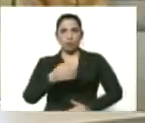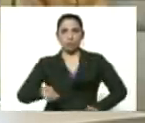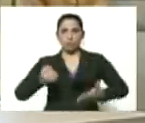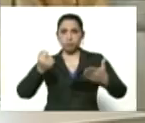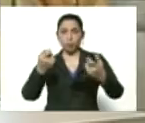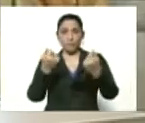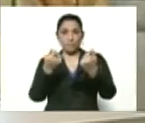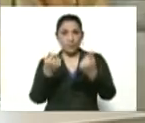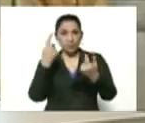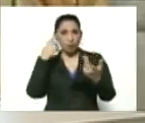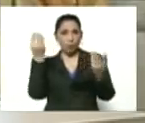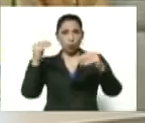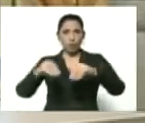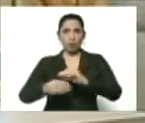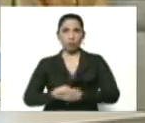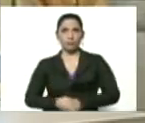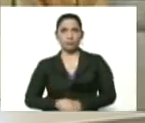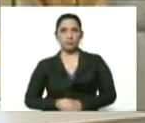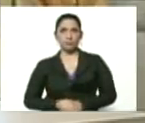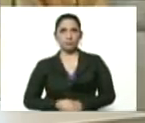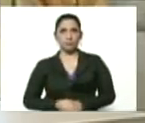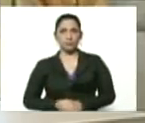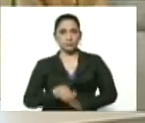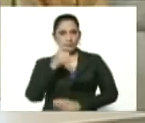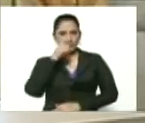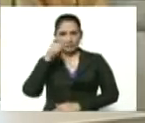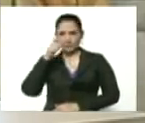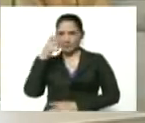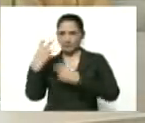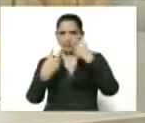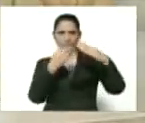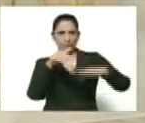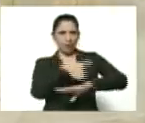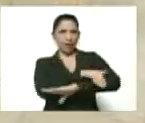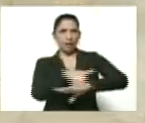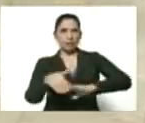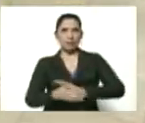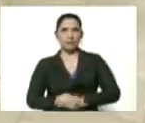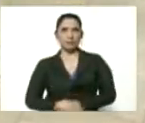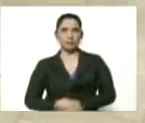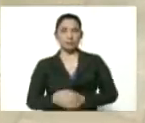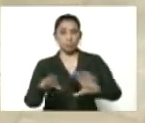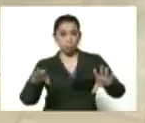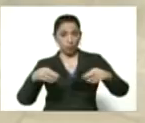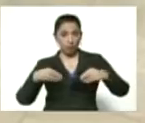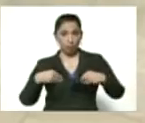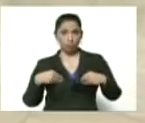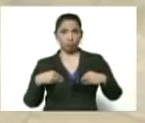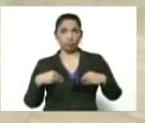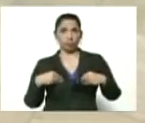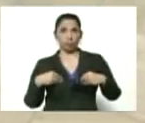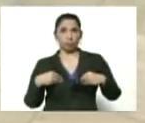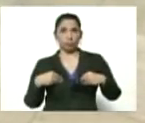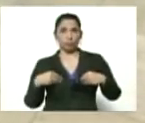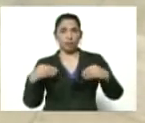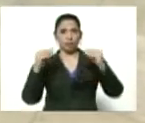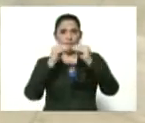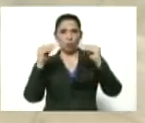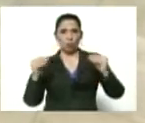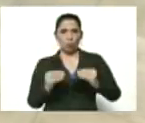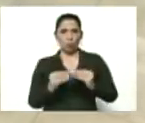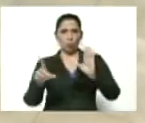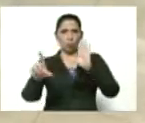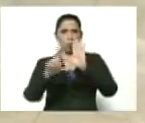precios acordados de fiscalización en las calles se tomaron de acuerdo a la ley